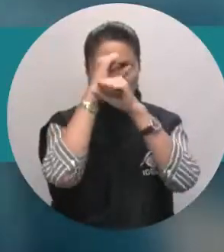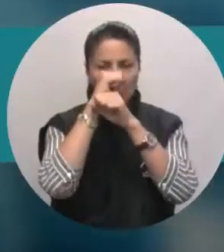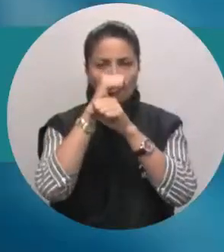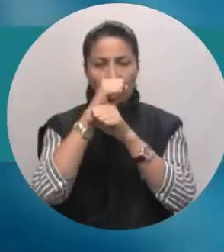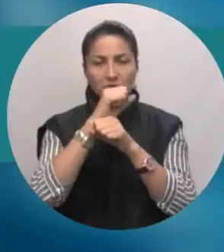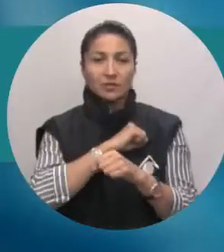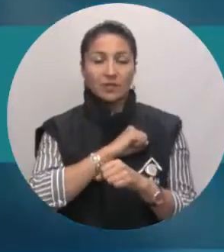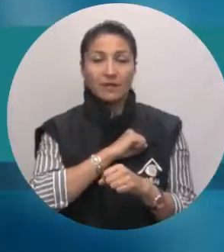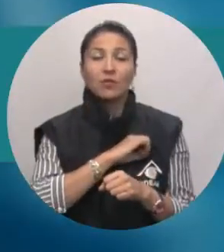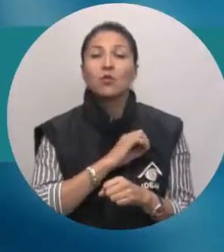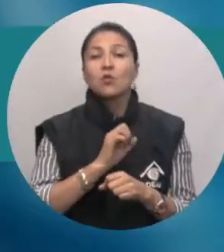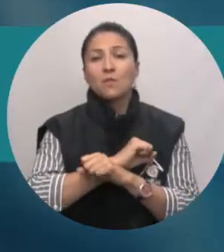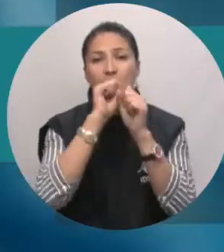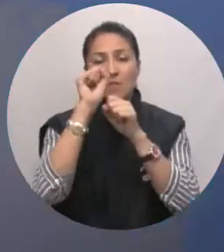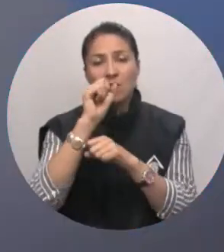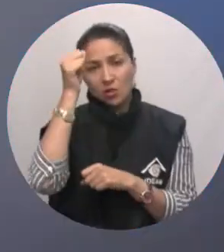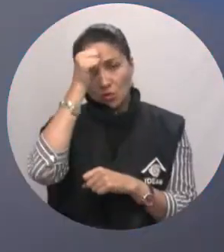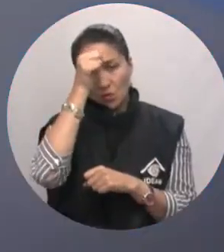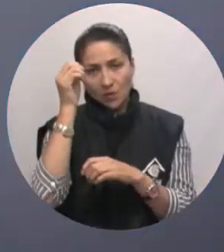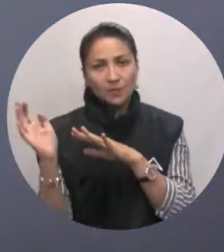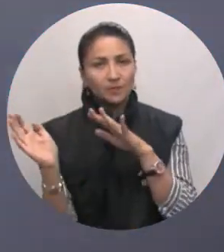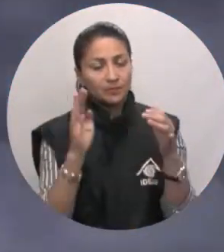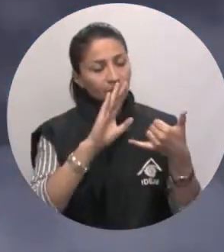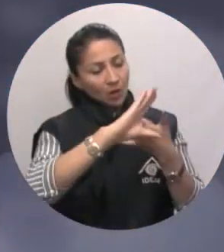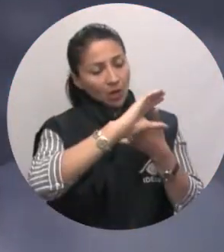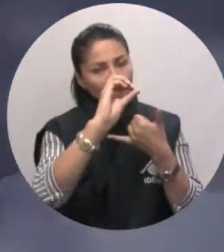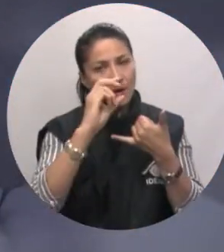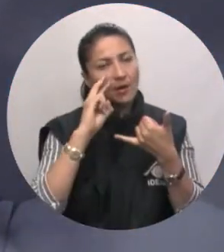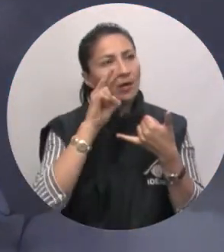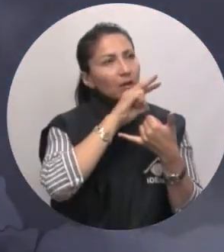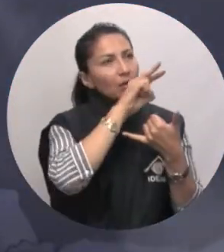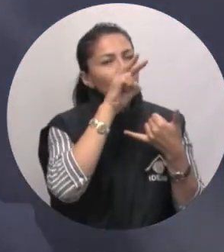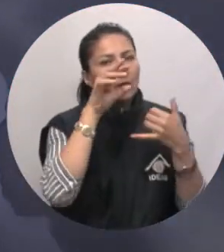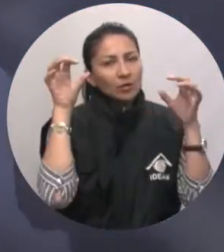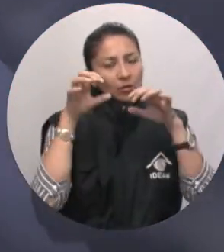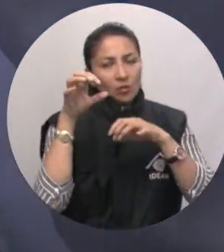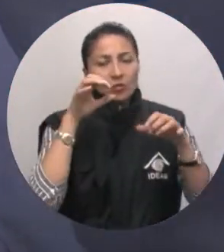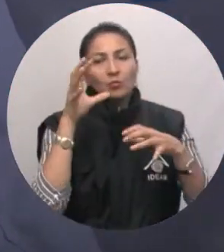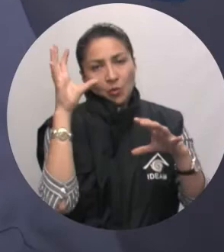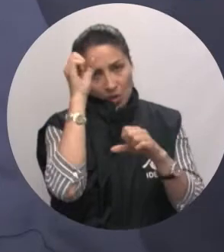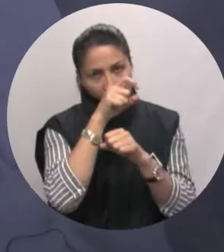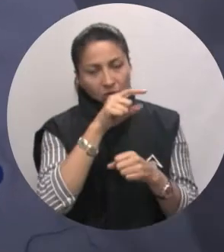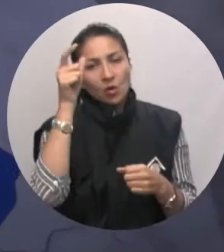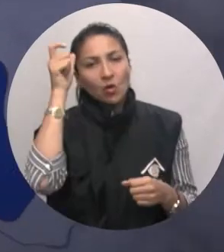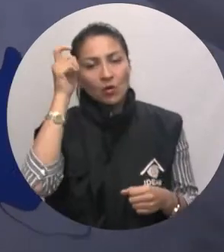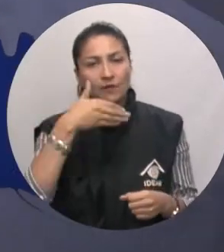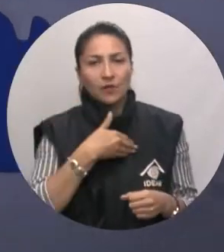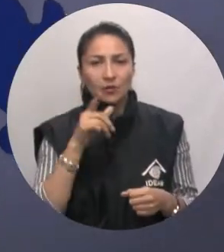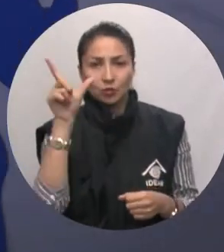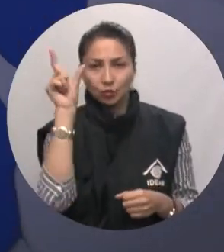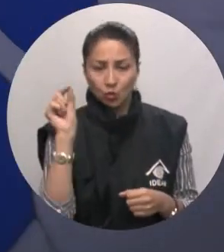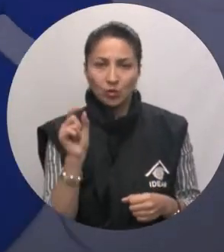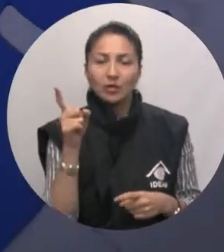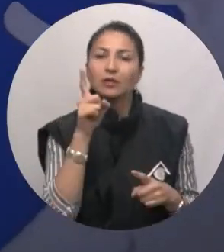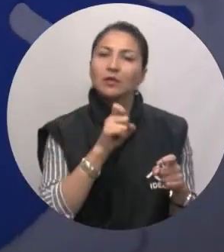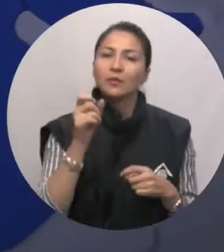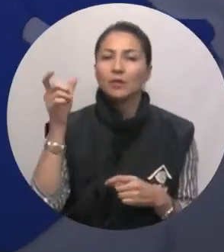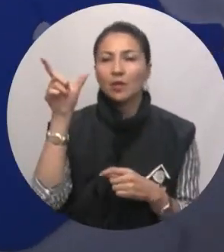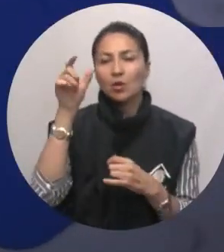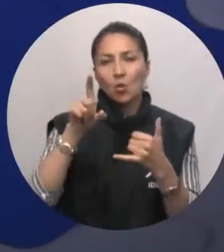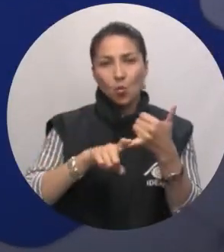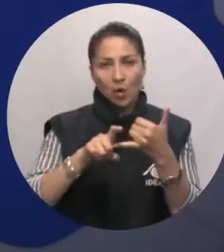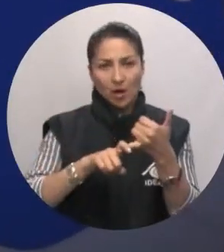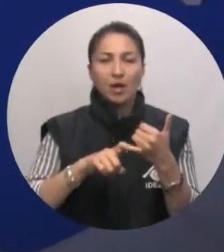de noche del sábado y la madrugada del domingo. Para la noche el Caribe espera lluvia sobre el sur de Córdoba, Bolívar y Sucre, La